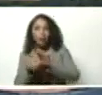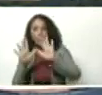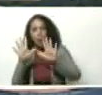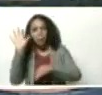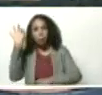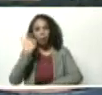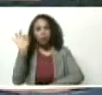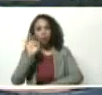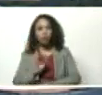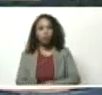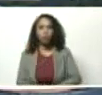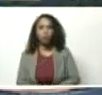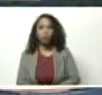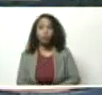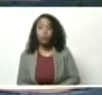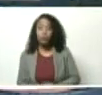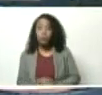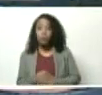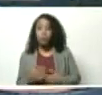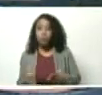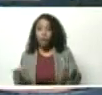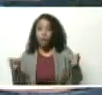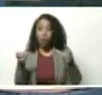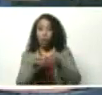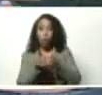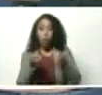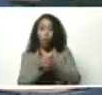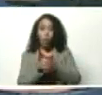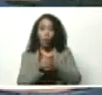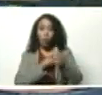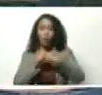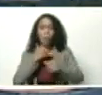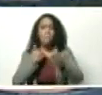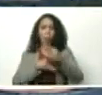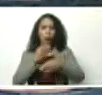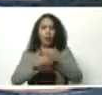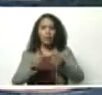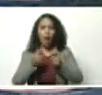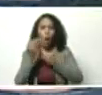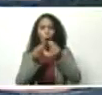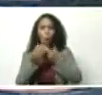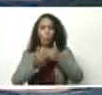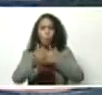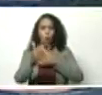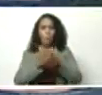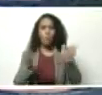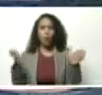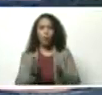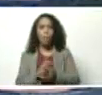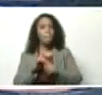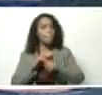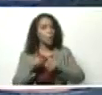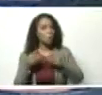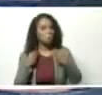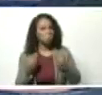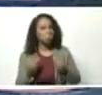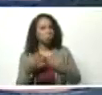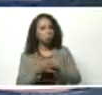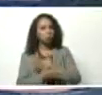% del paquete accionario. Vamos a hacer una ampliación del paquete accionario. Pero para que